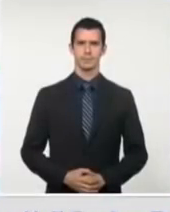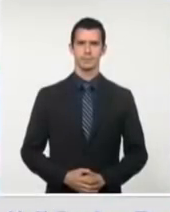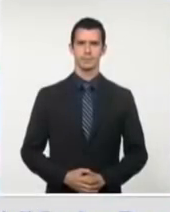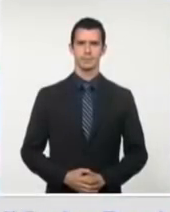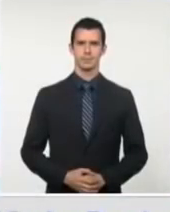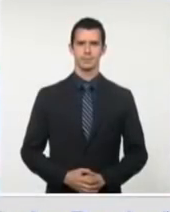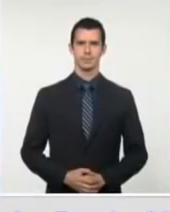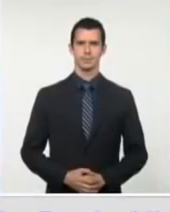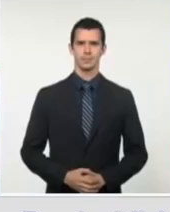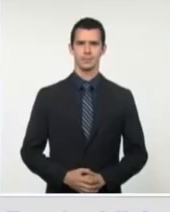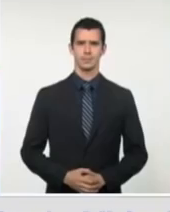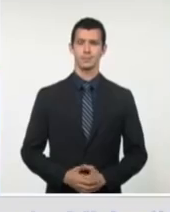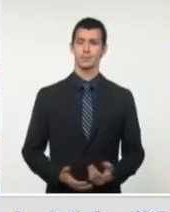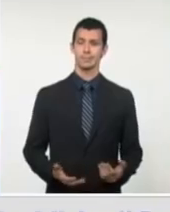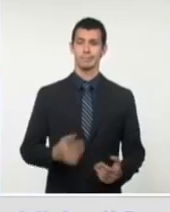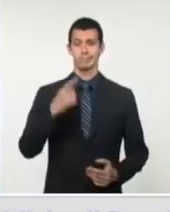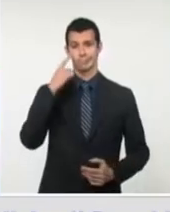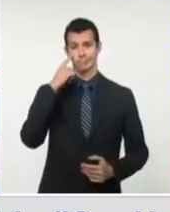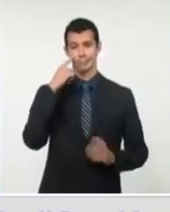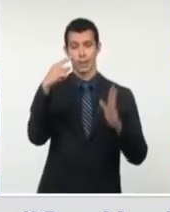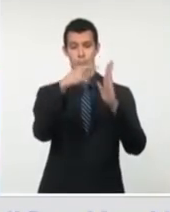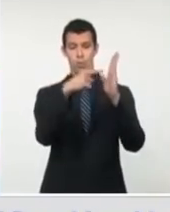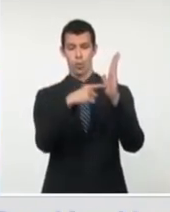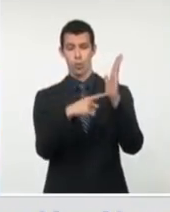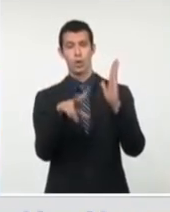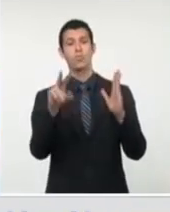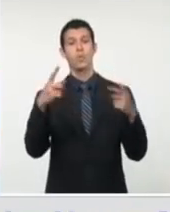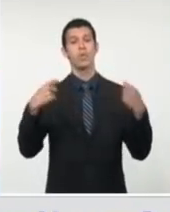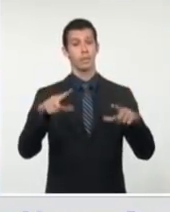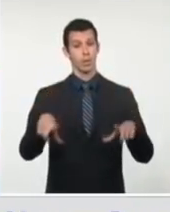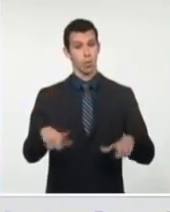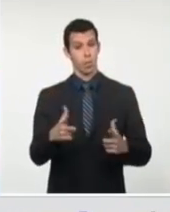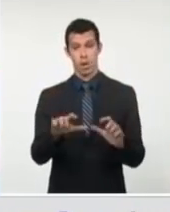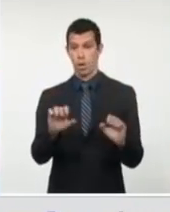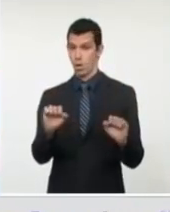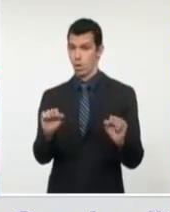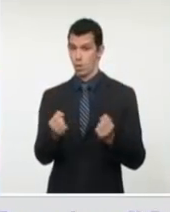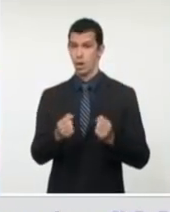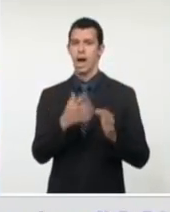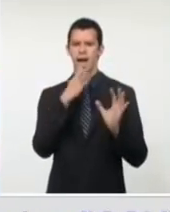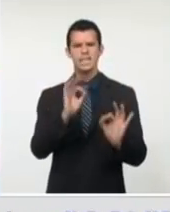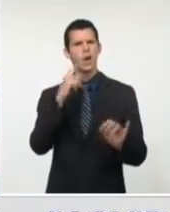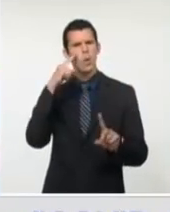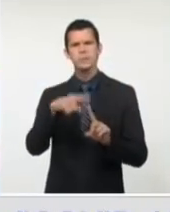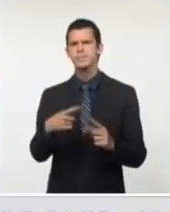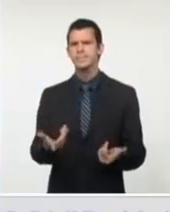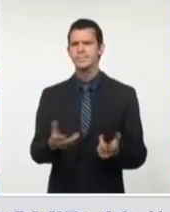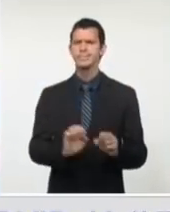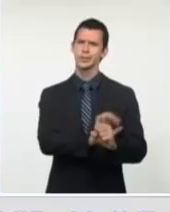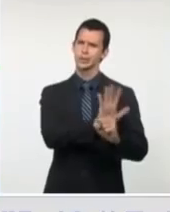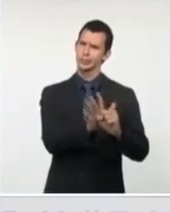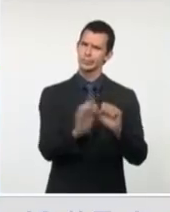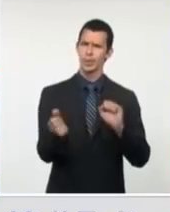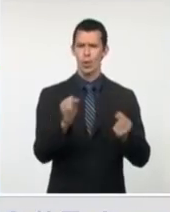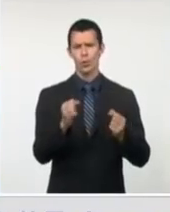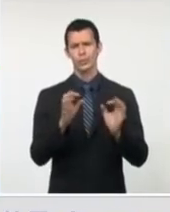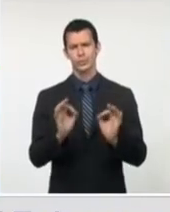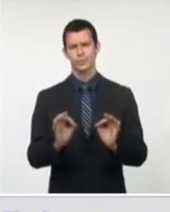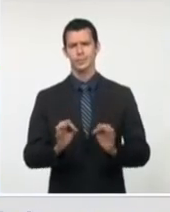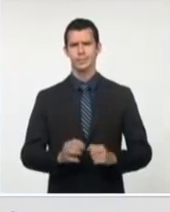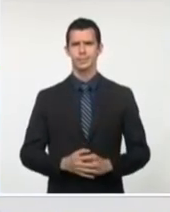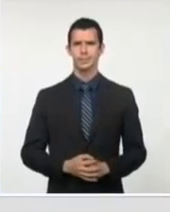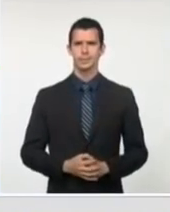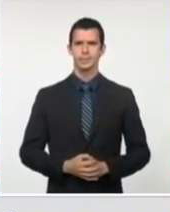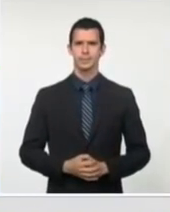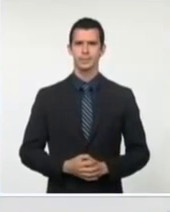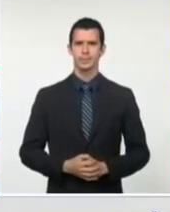Nuevas medidas, nuevas disposiciones relacionadas con el control de la pandemia de COVID-19 en nuestro país. Damos